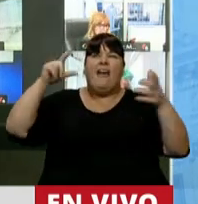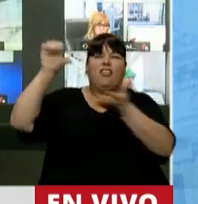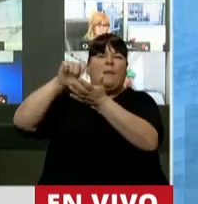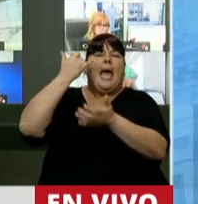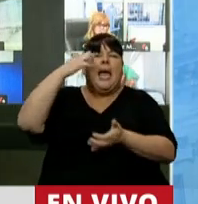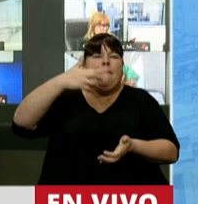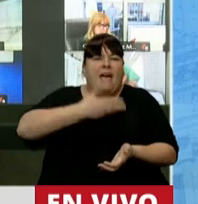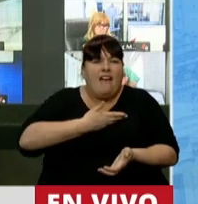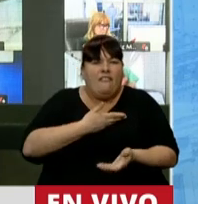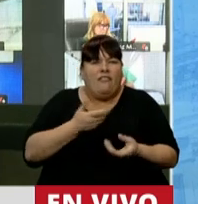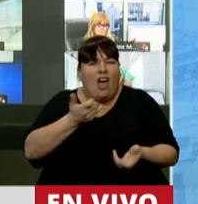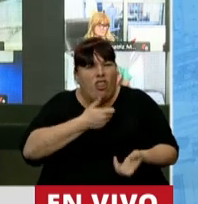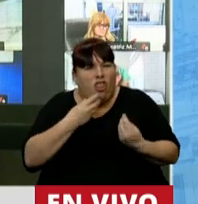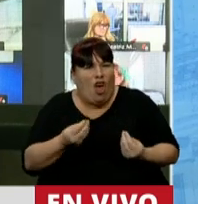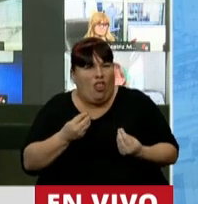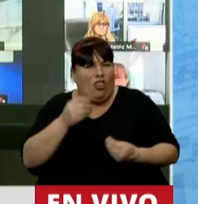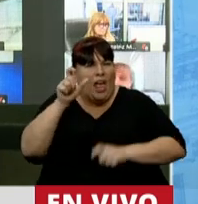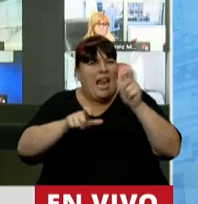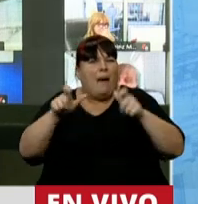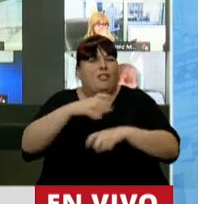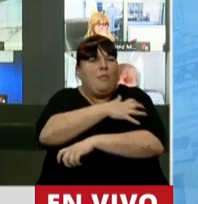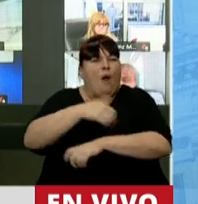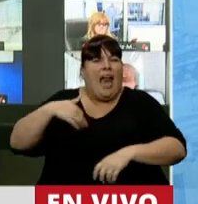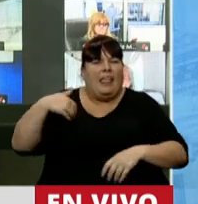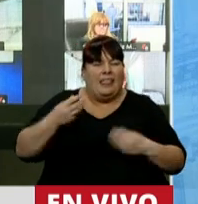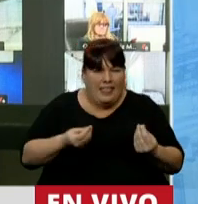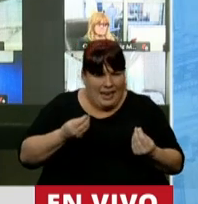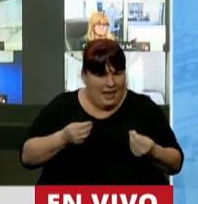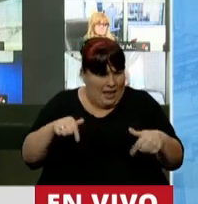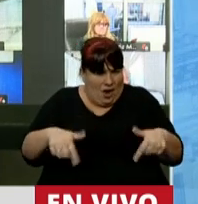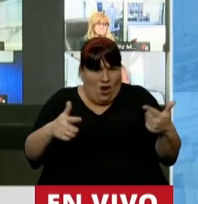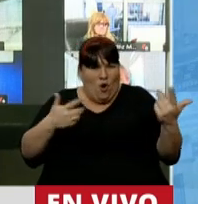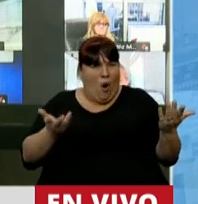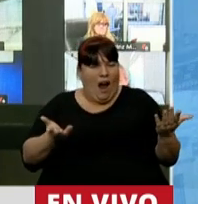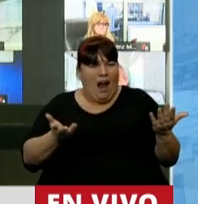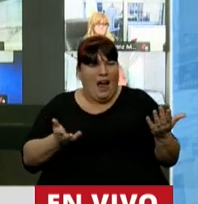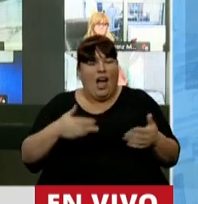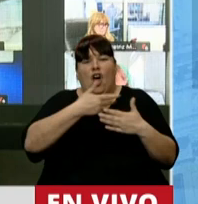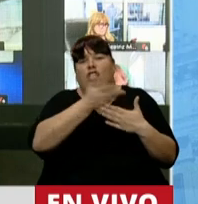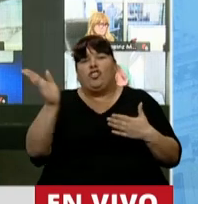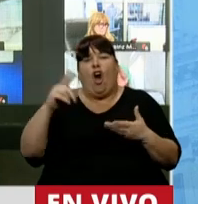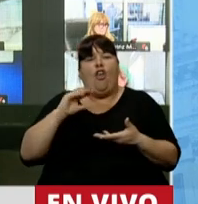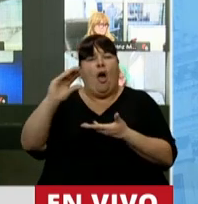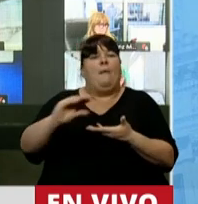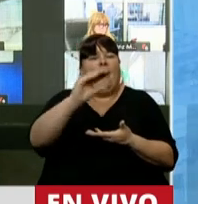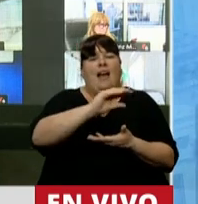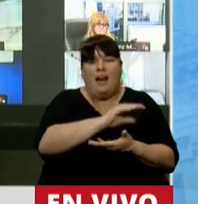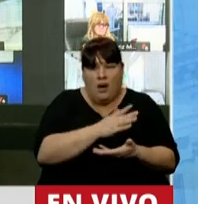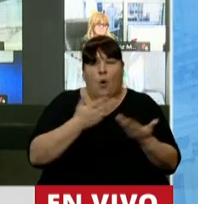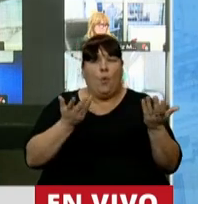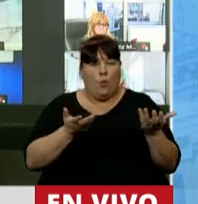YPF, ¿dónde están los protagonistas de la pobreza argentina? No están acá. El resto de las asignaciones,